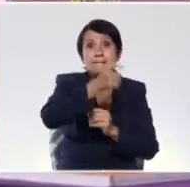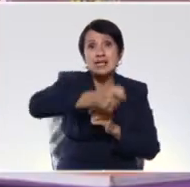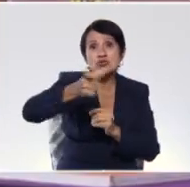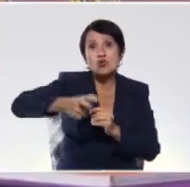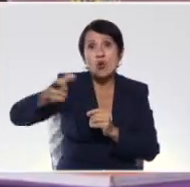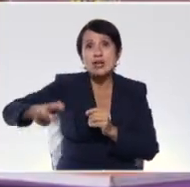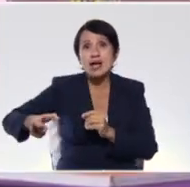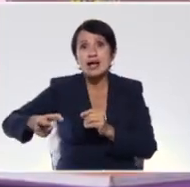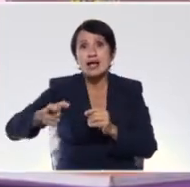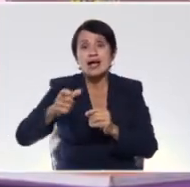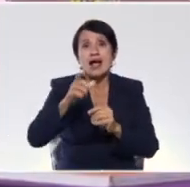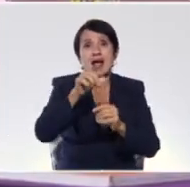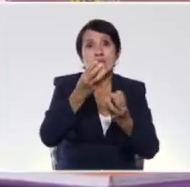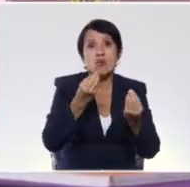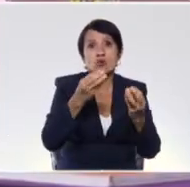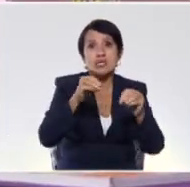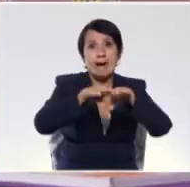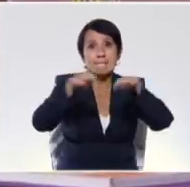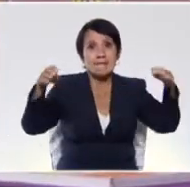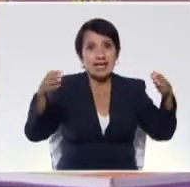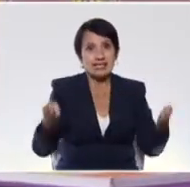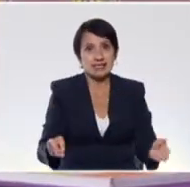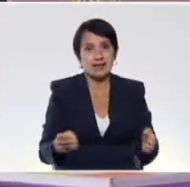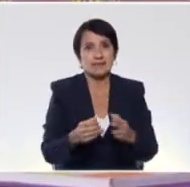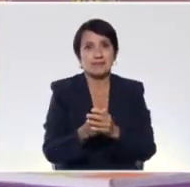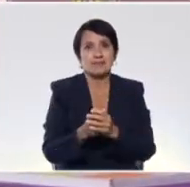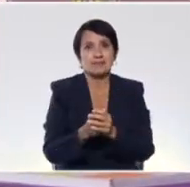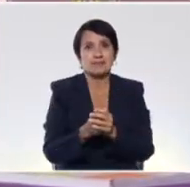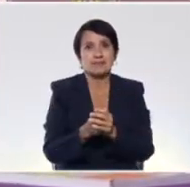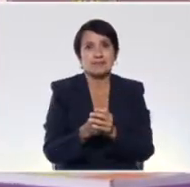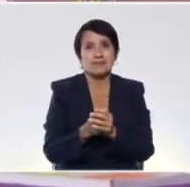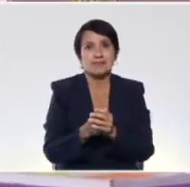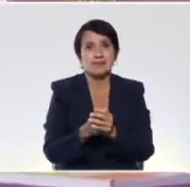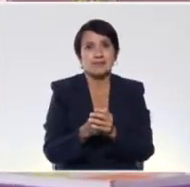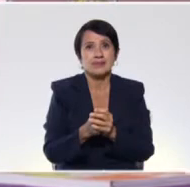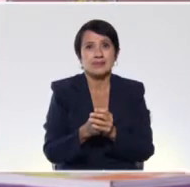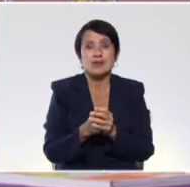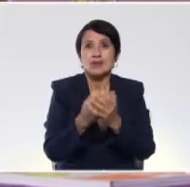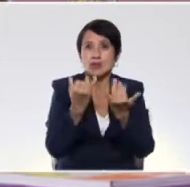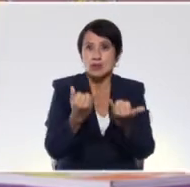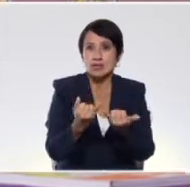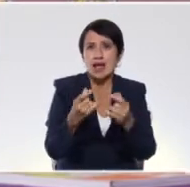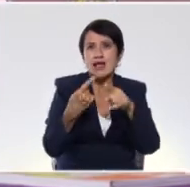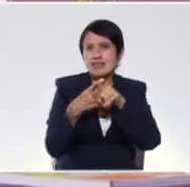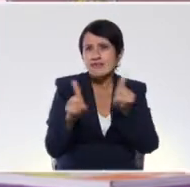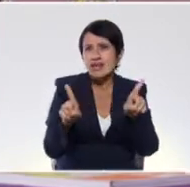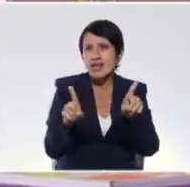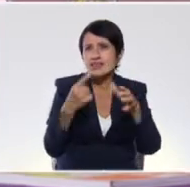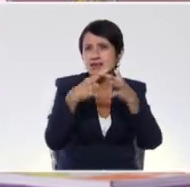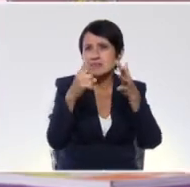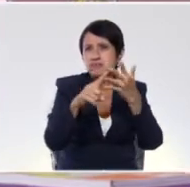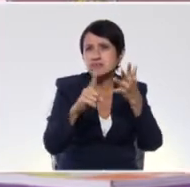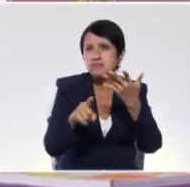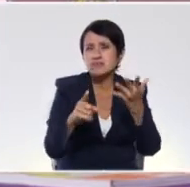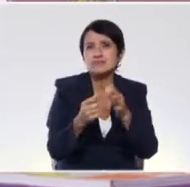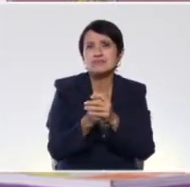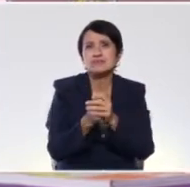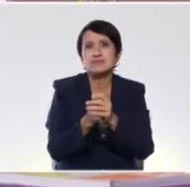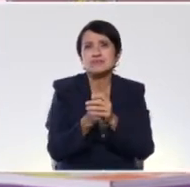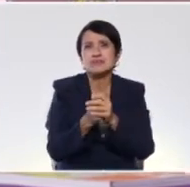las mesas, ok, un grupo, lo que tú acabas de decir, diferente objeto, la